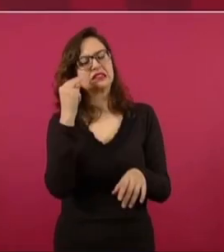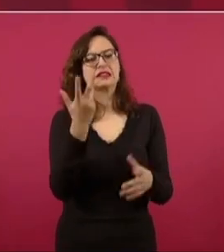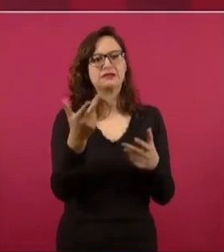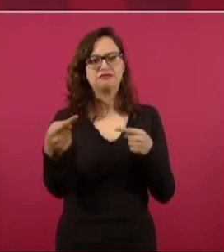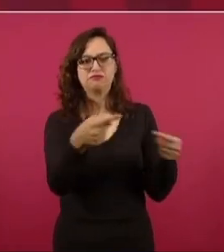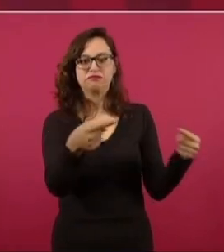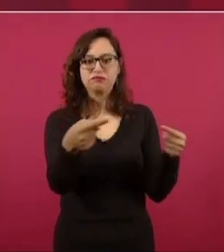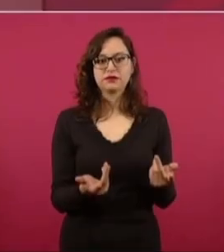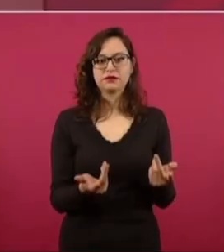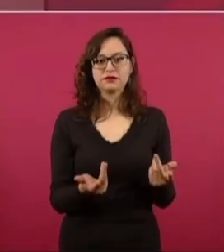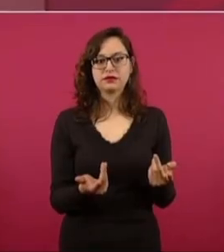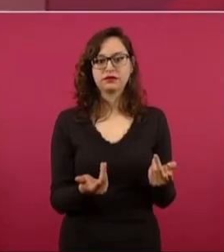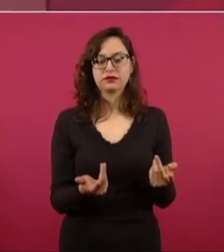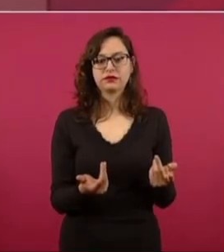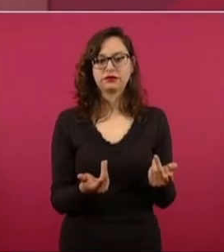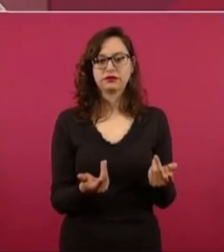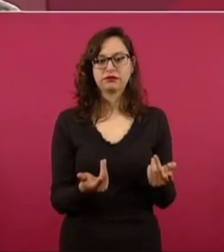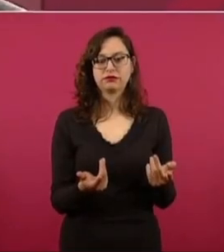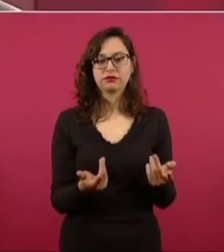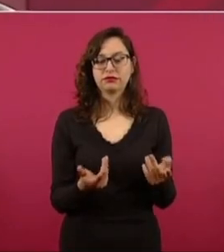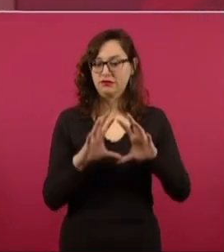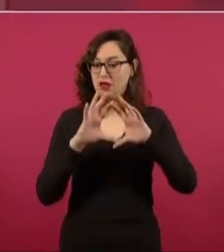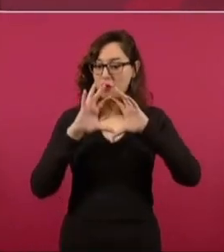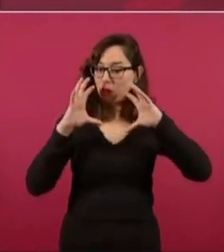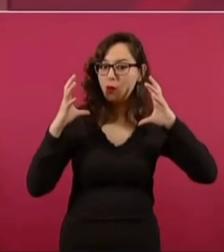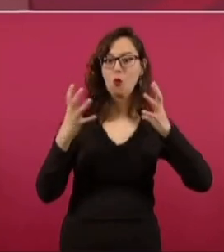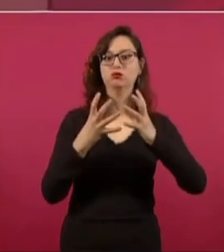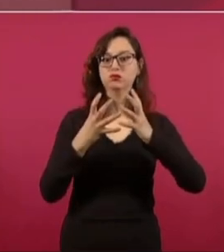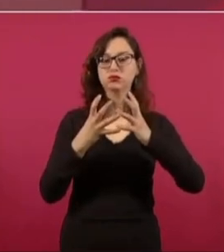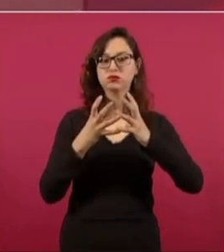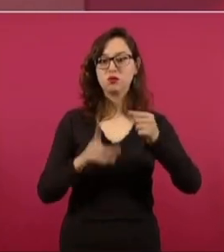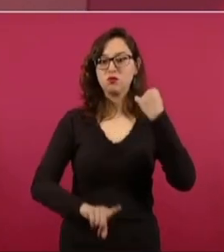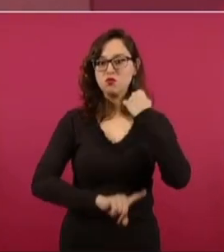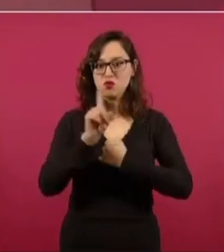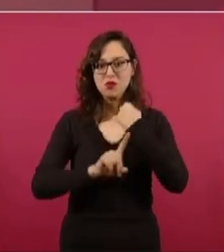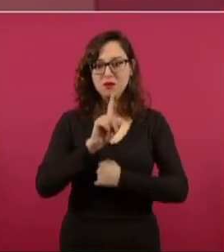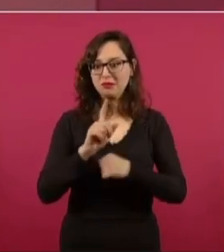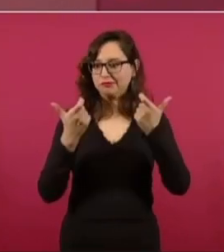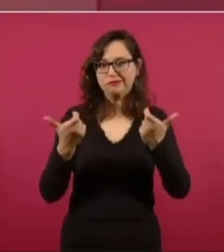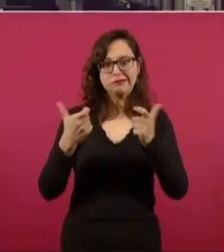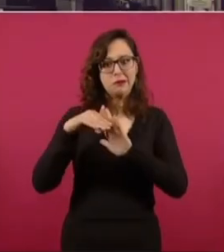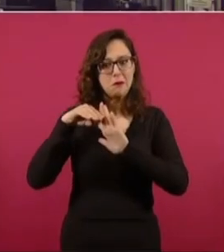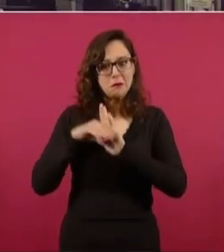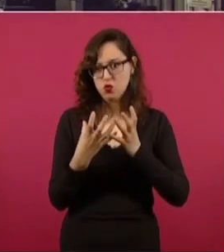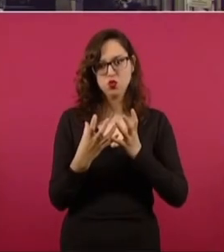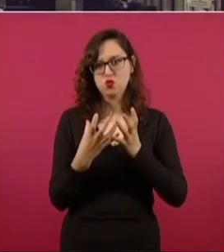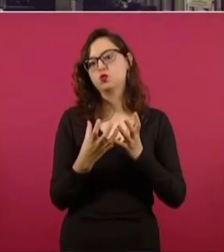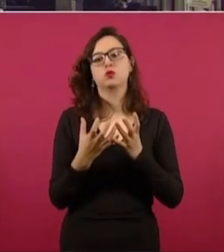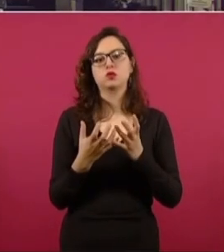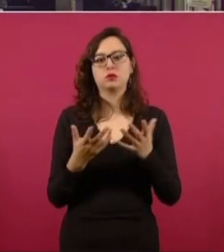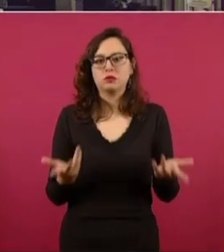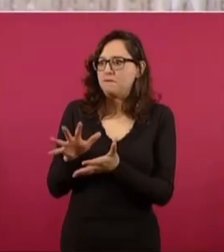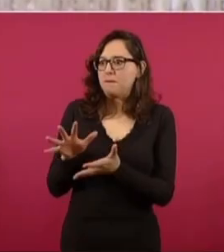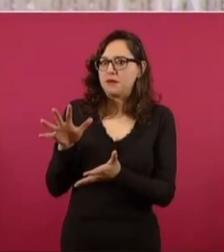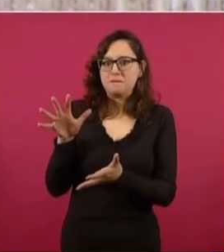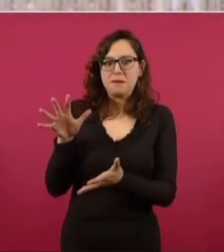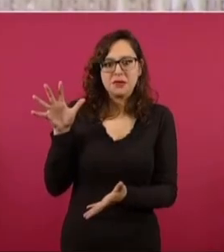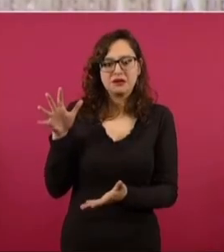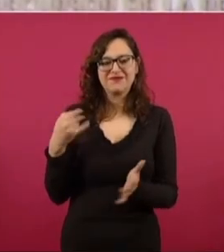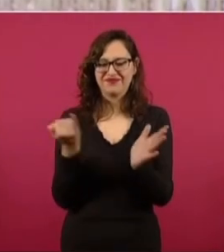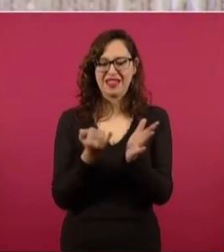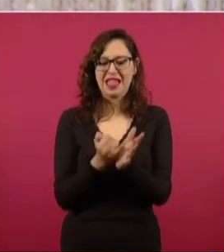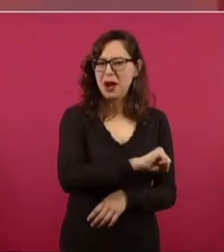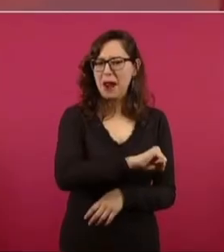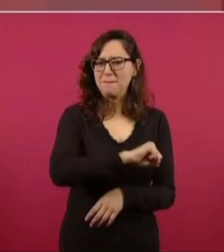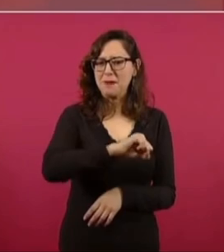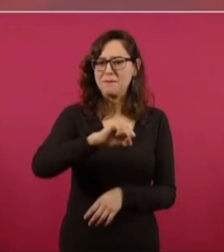Taiwán. Tenemos problemas todos por falta de crecimiento de las economías. Cada vez hay más pobreza, hay una